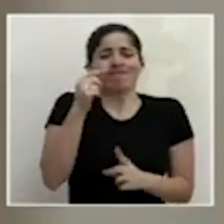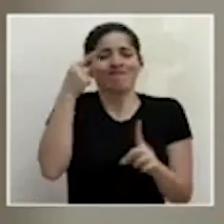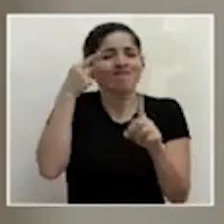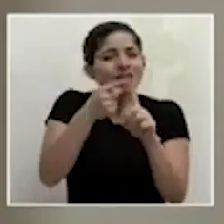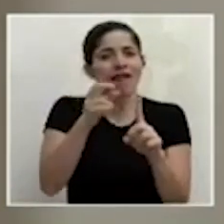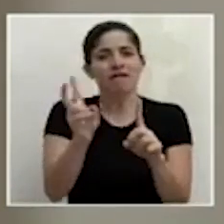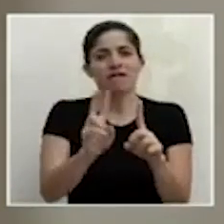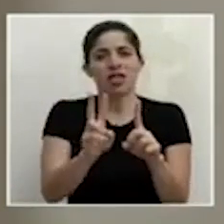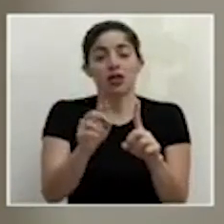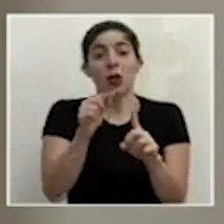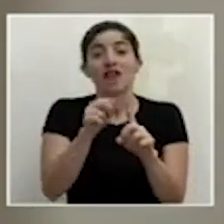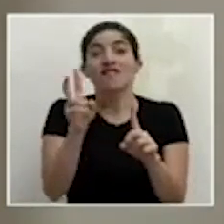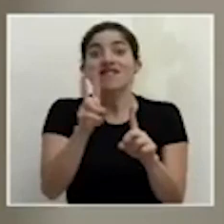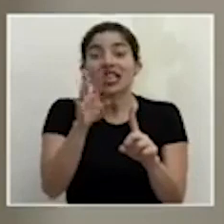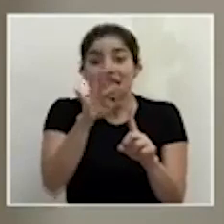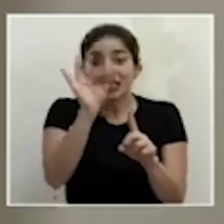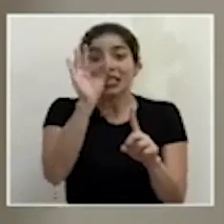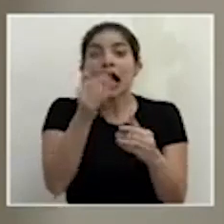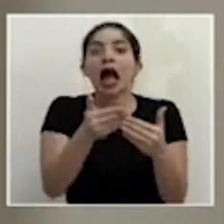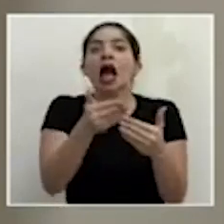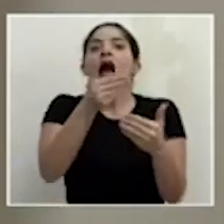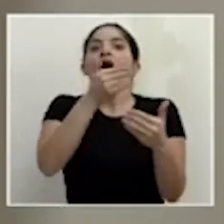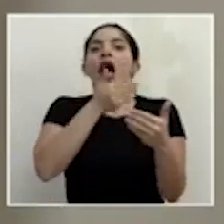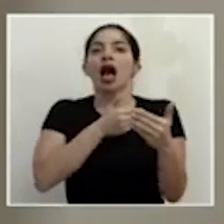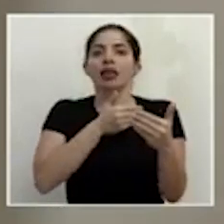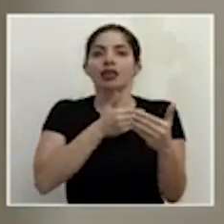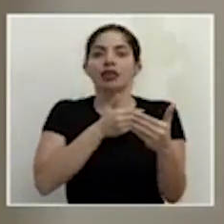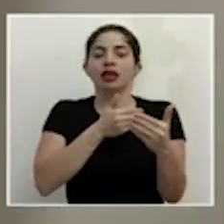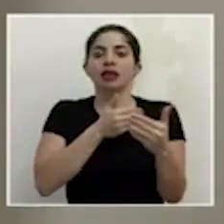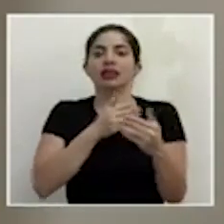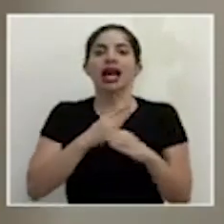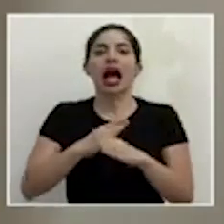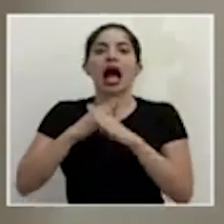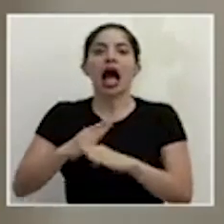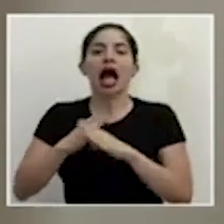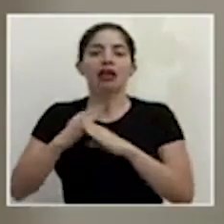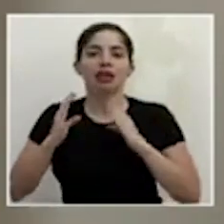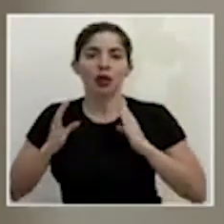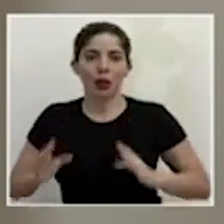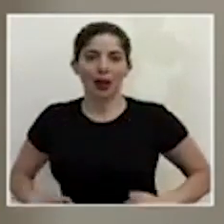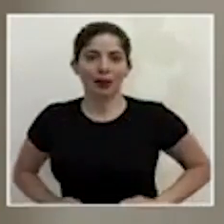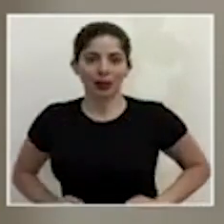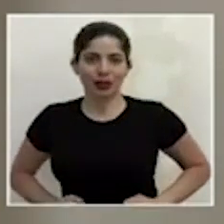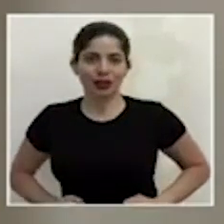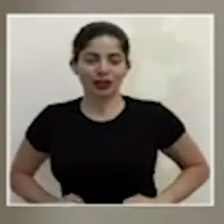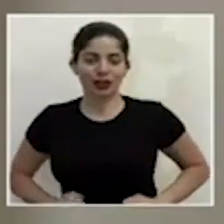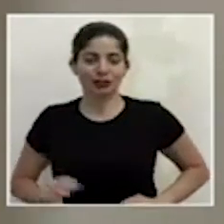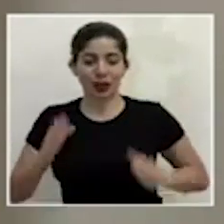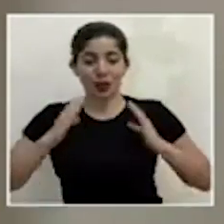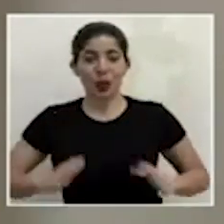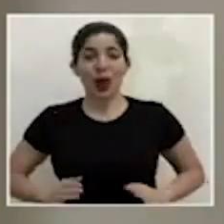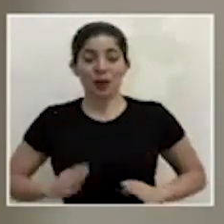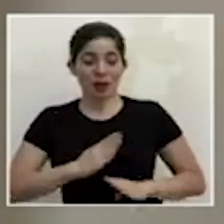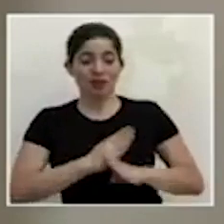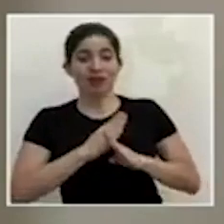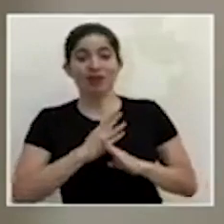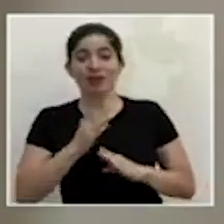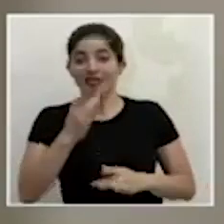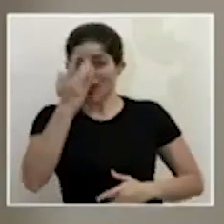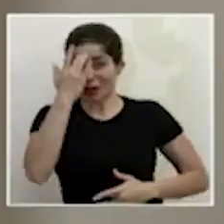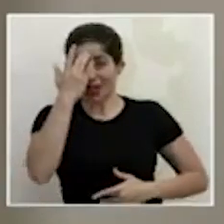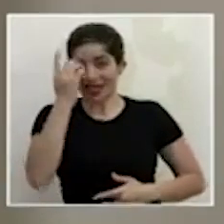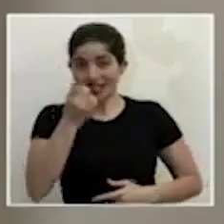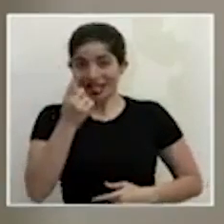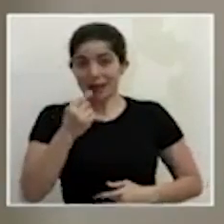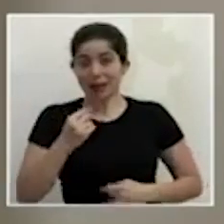se da mucho antes de que se generen los anticuerpos de nuestros cuerpos que